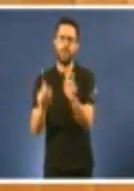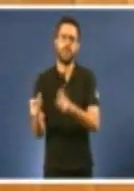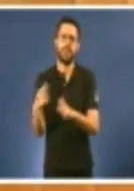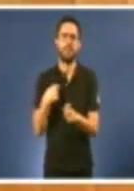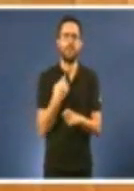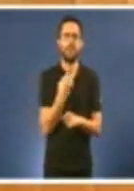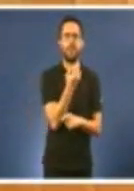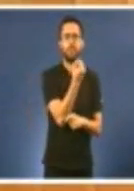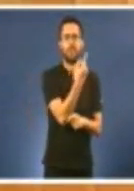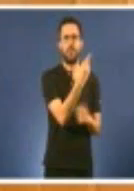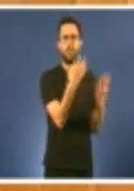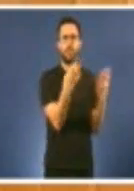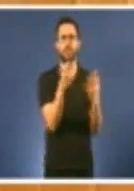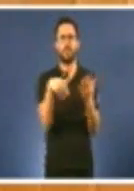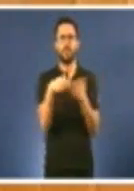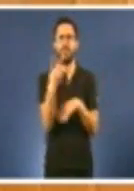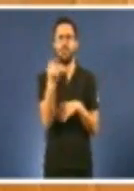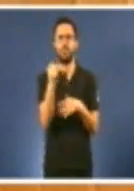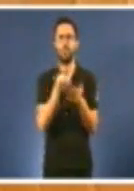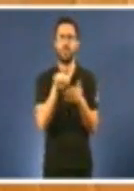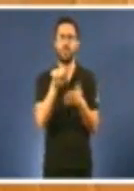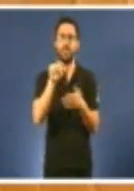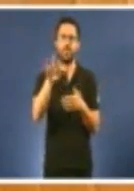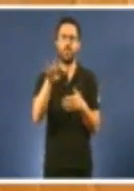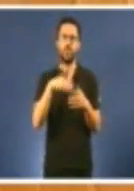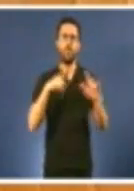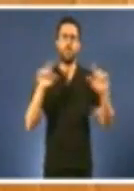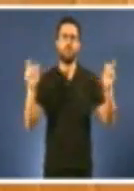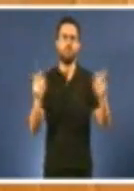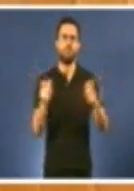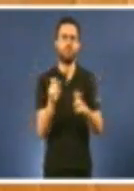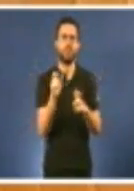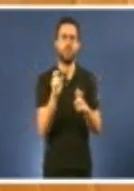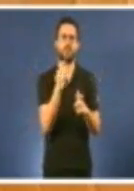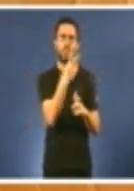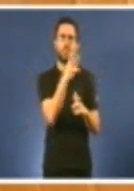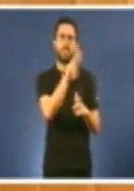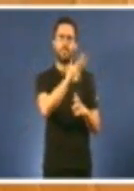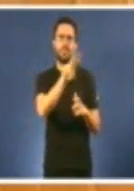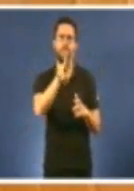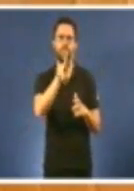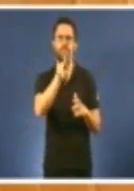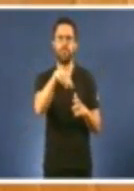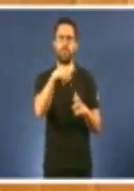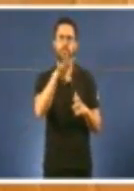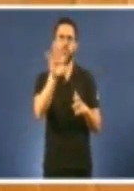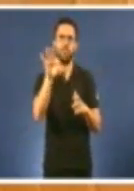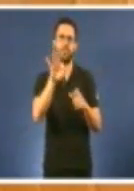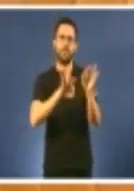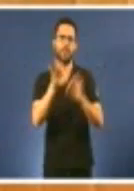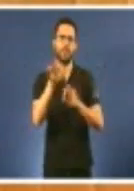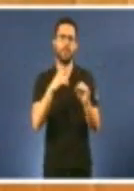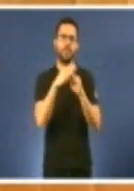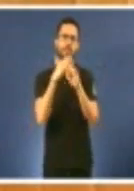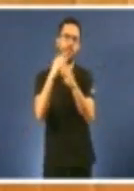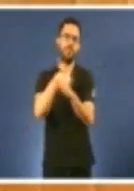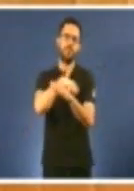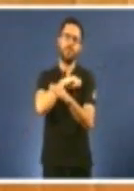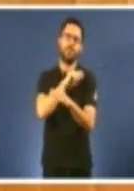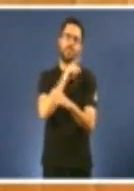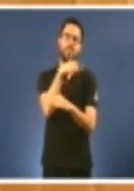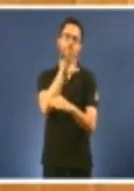foi do 32,5%. Pronto, 150,3% do consunto do Estado.